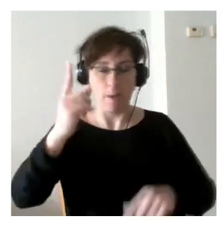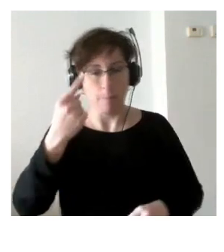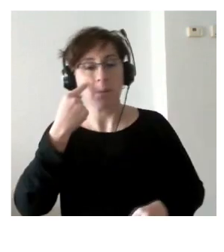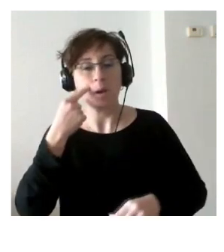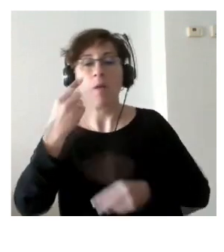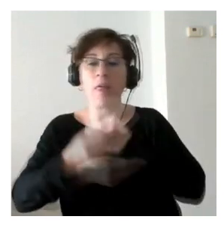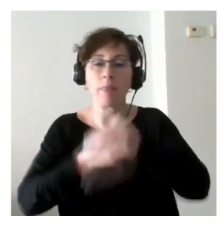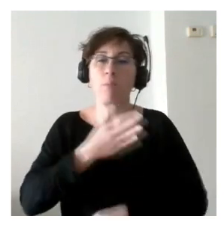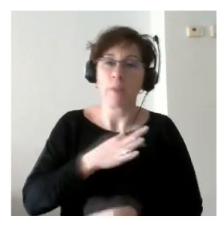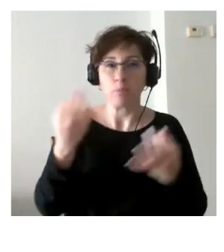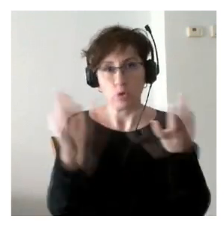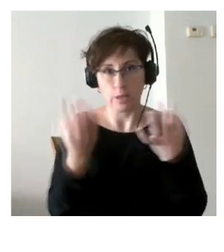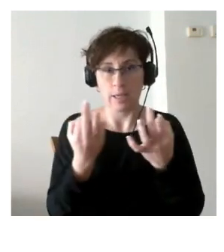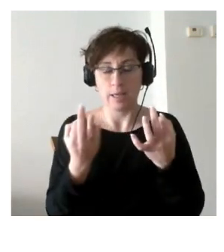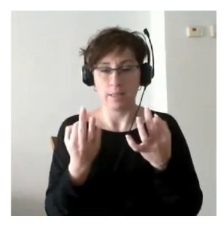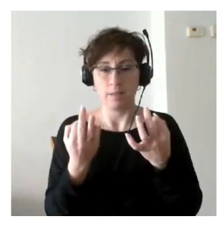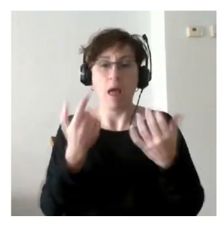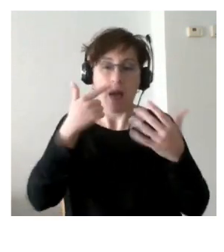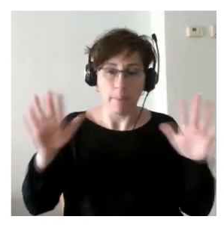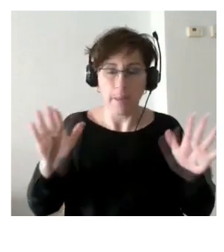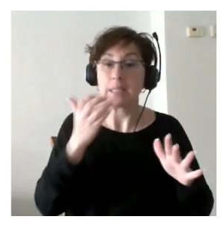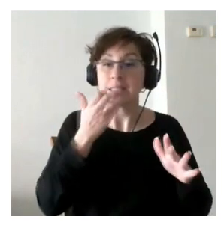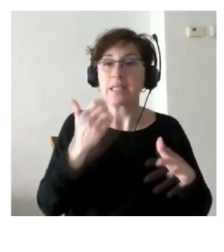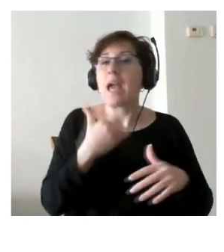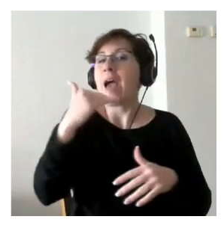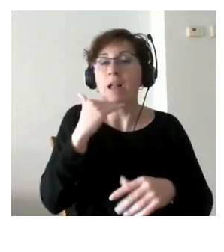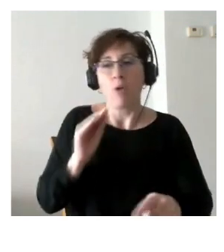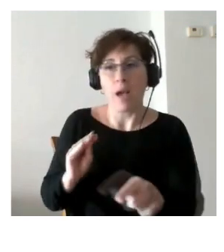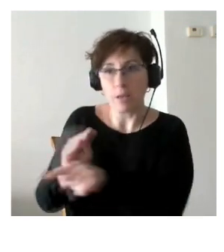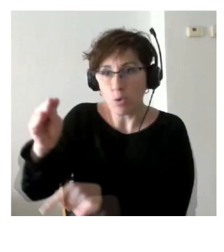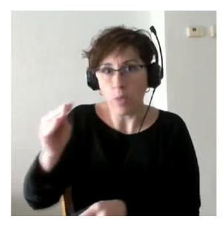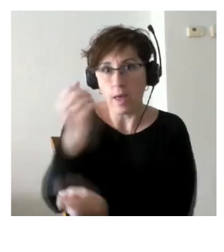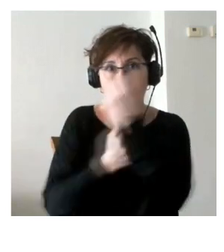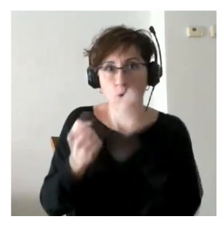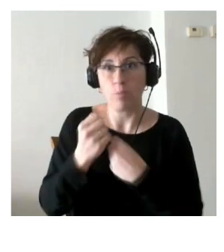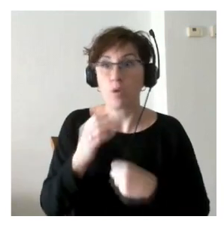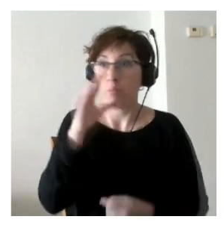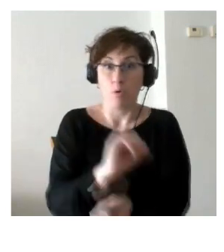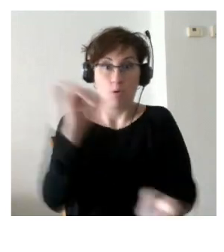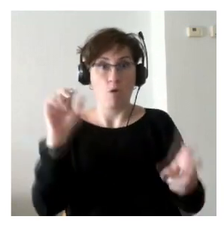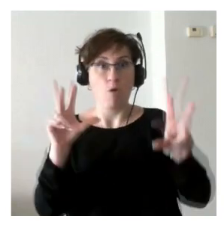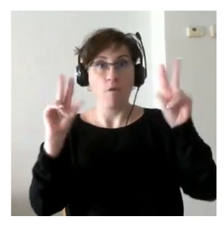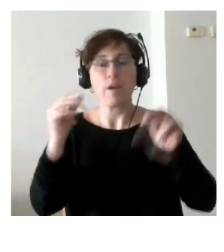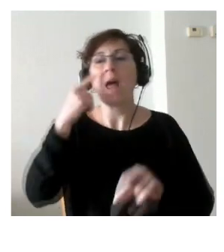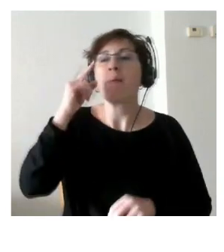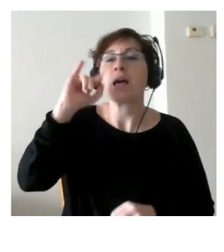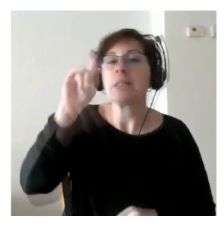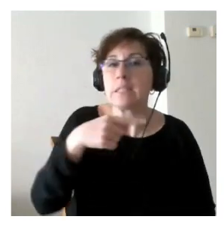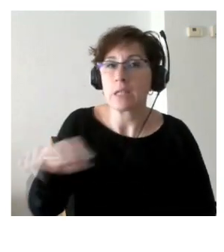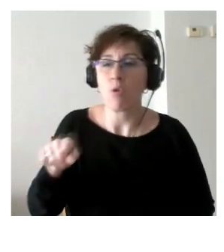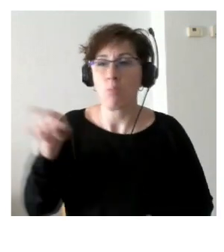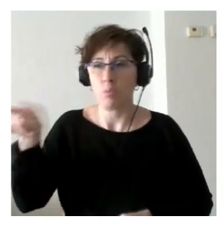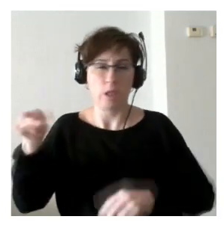pues lo primero que podemos hacer es si puedes tener algún aporte económico o alguna ayuda después de que ha salido pues ella nos movió toda la